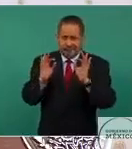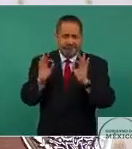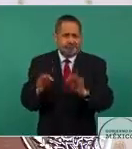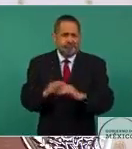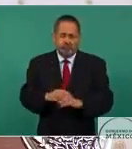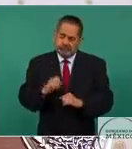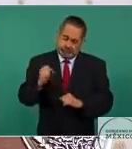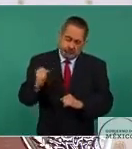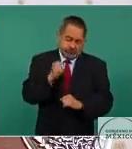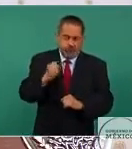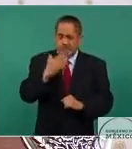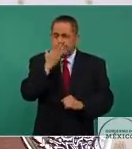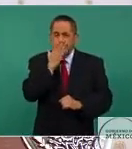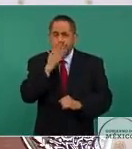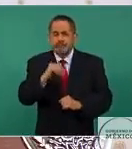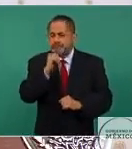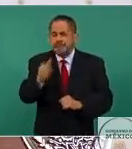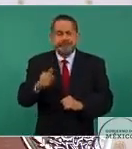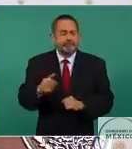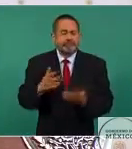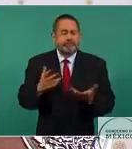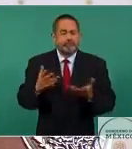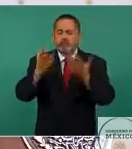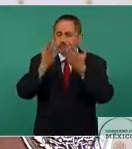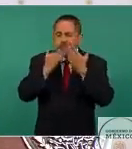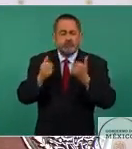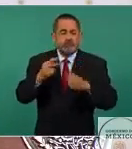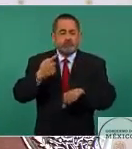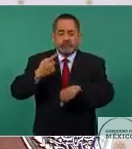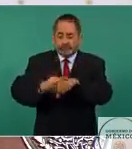afortunadamente no hay contagios. Gracias. Gracias.